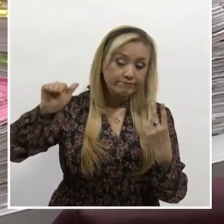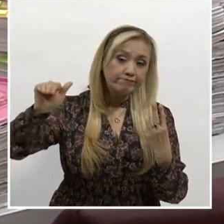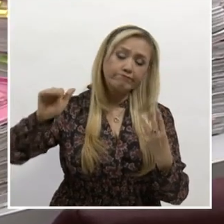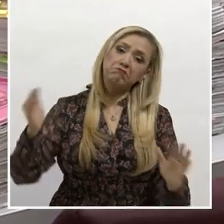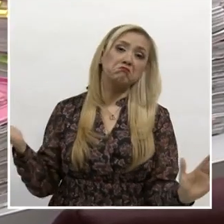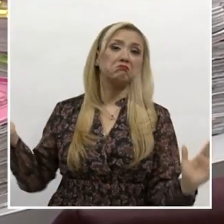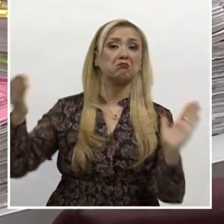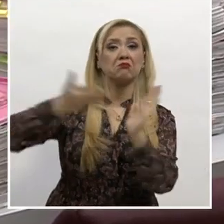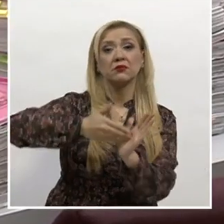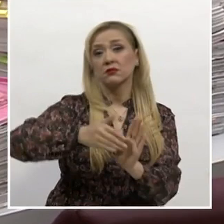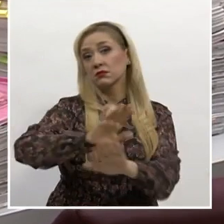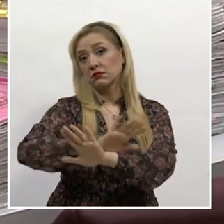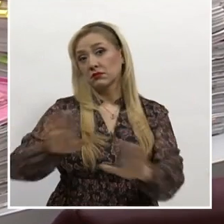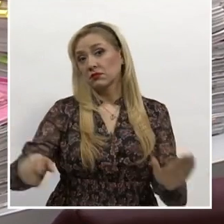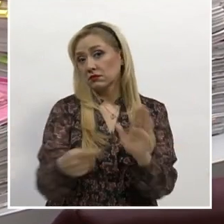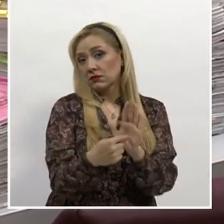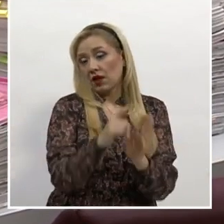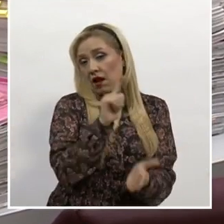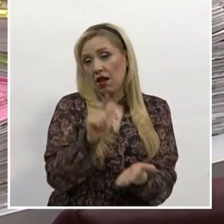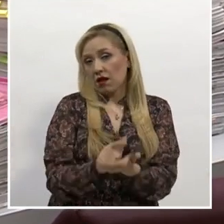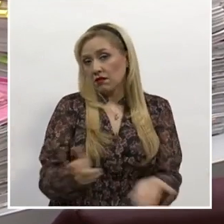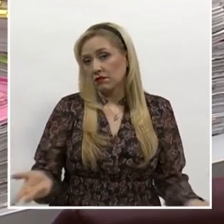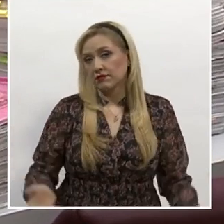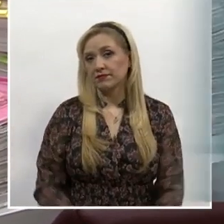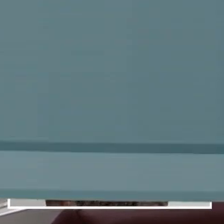una multa conforme a los parámetros que fija la ley.